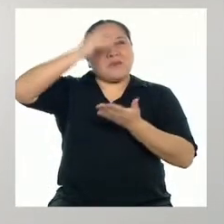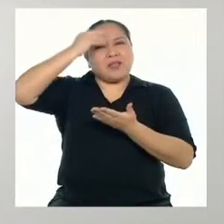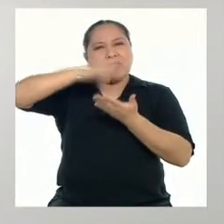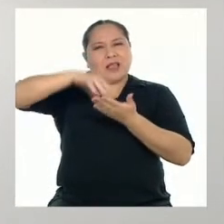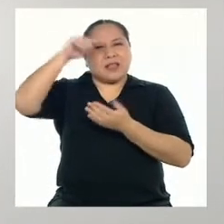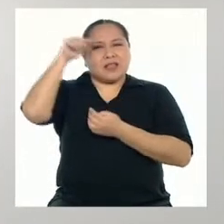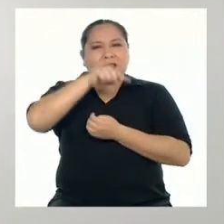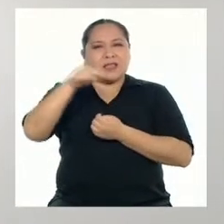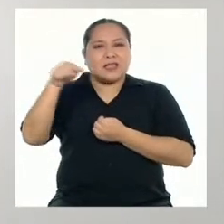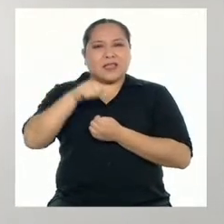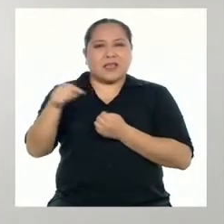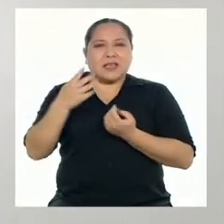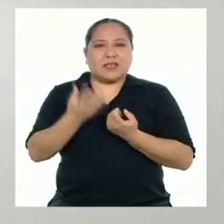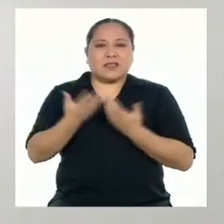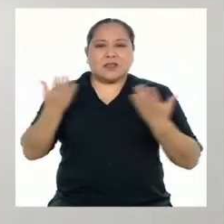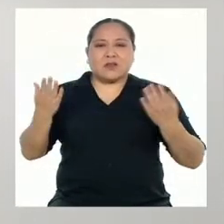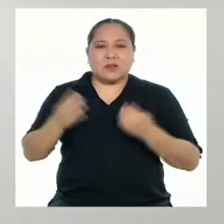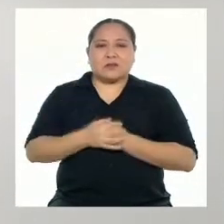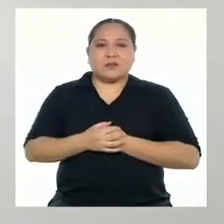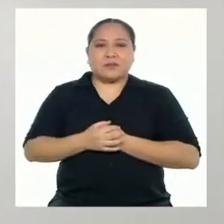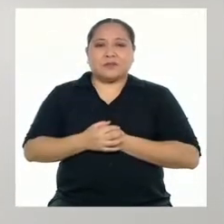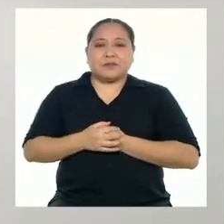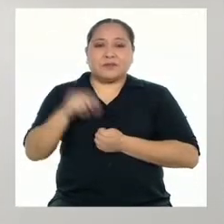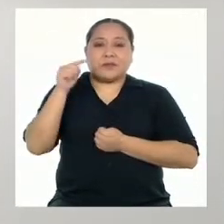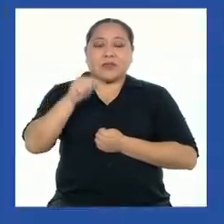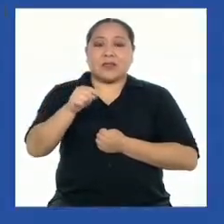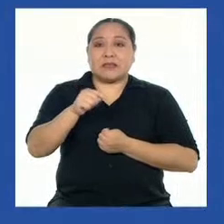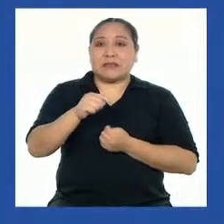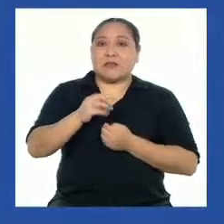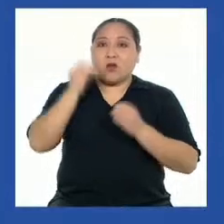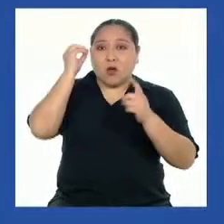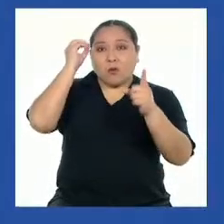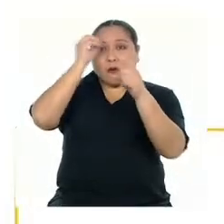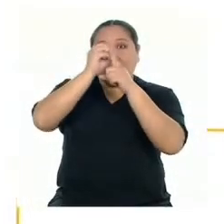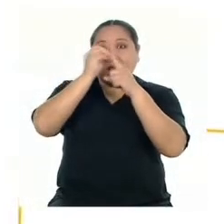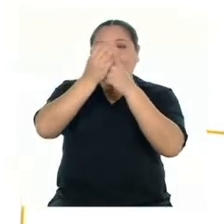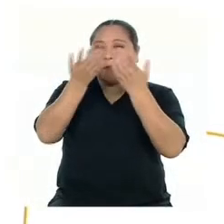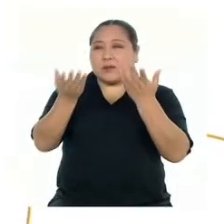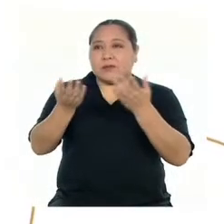tipo de texto. Por ello, nuestro objetivo será...